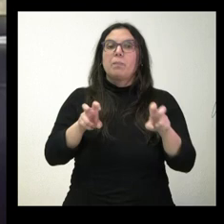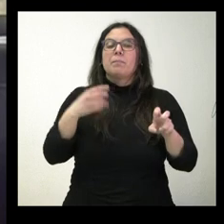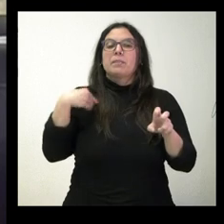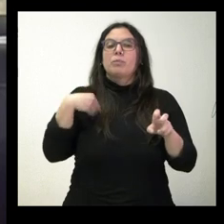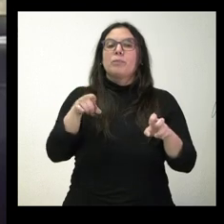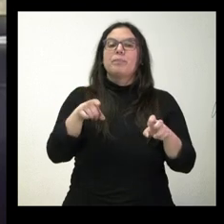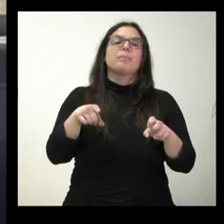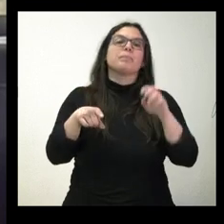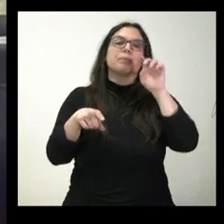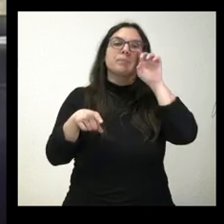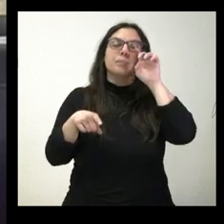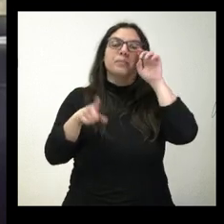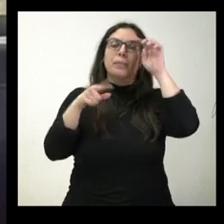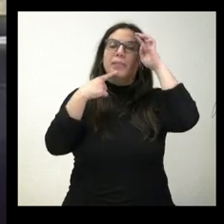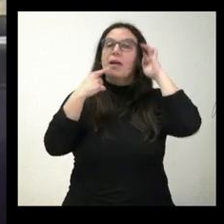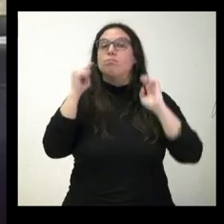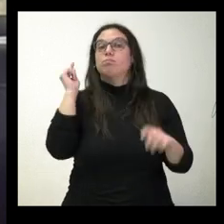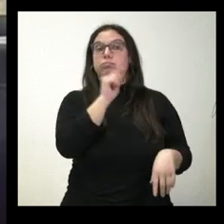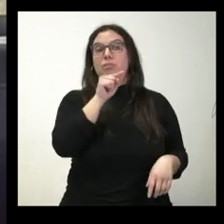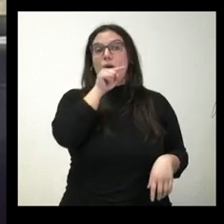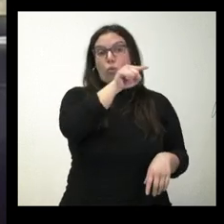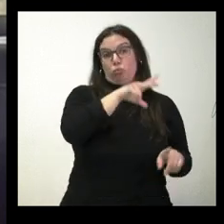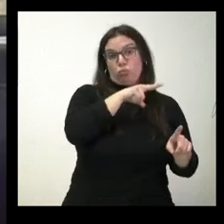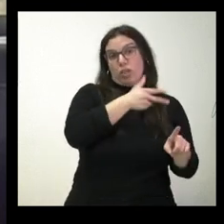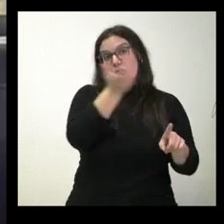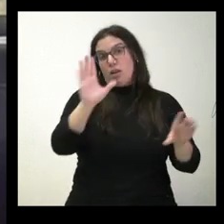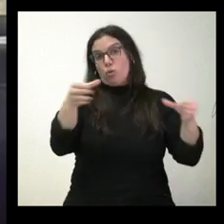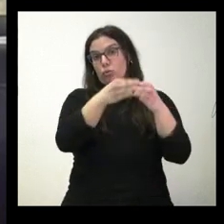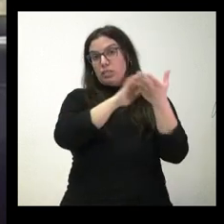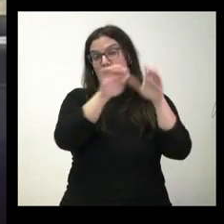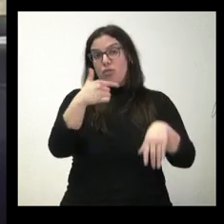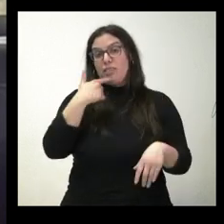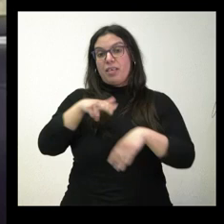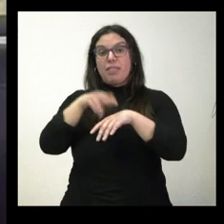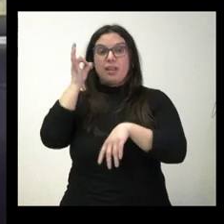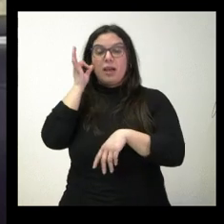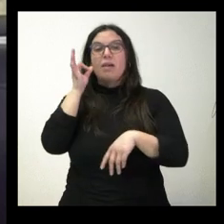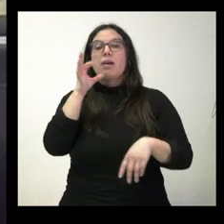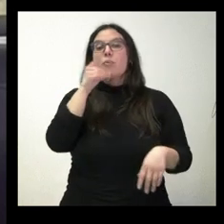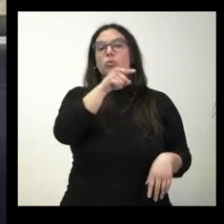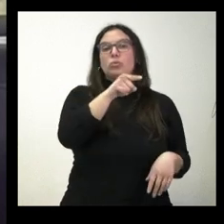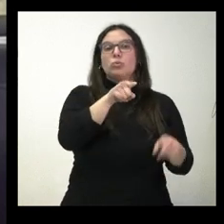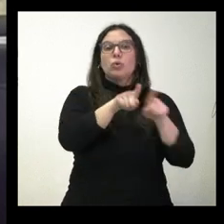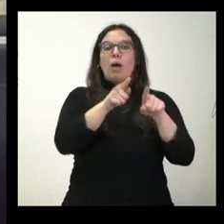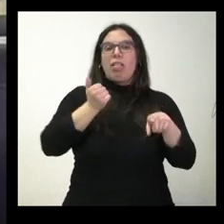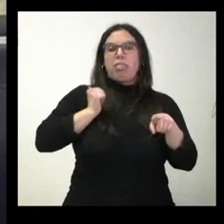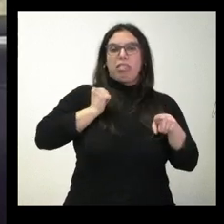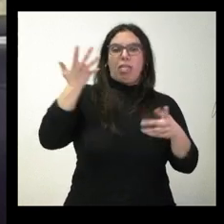le acusaba a usted y a la Junta Virginia de usar subterfugios para no